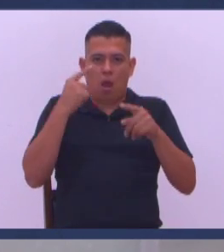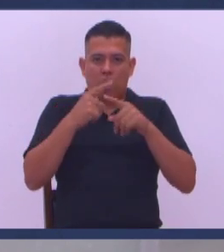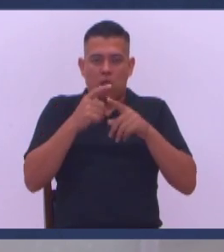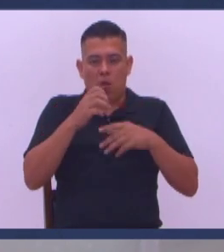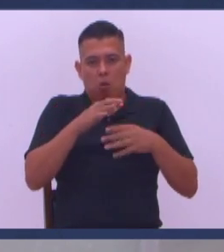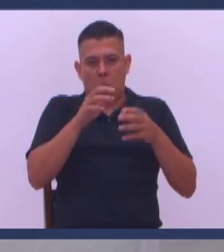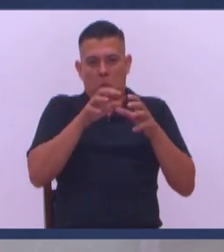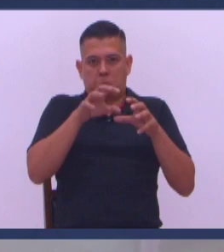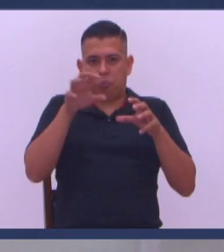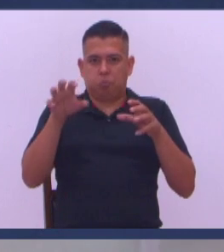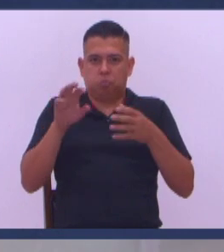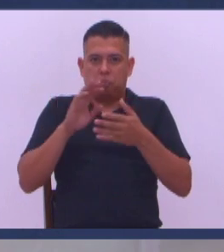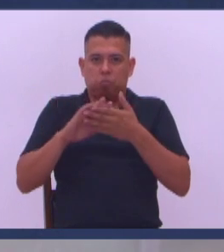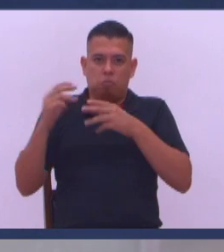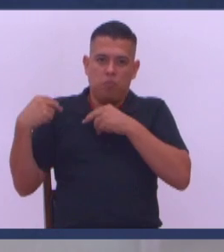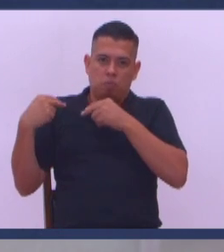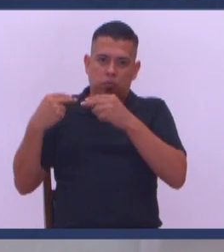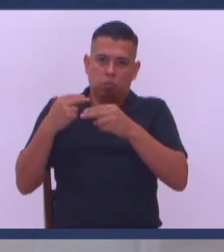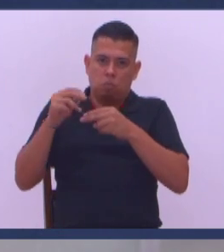de ellos murió